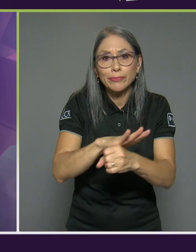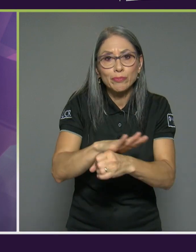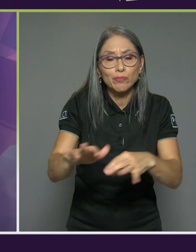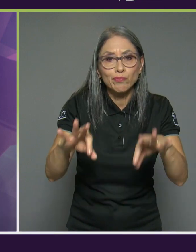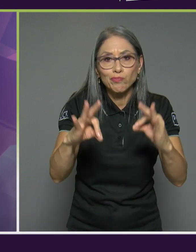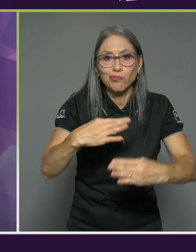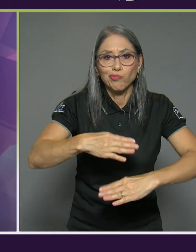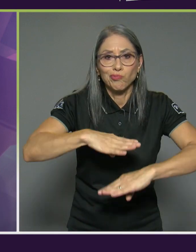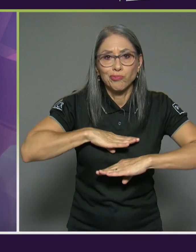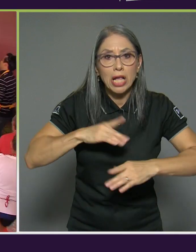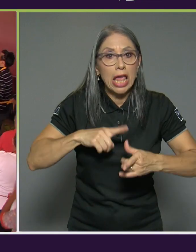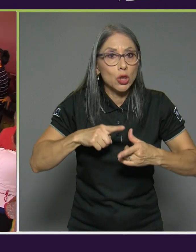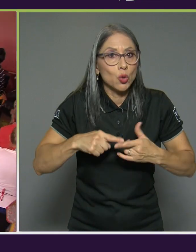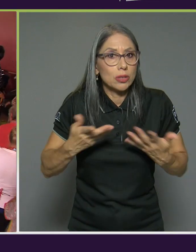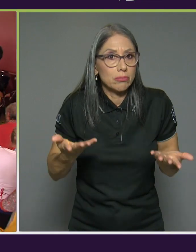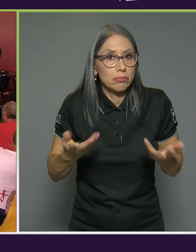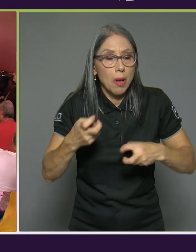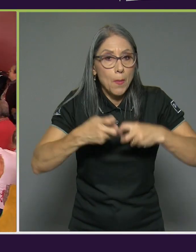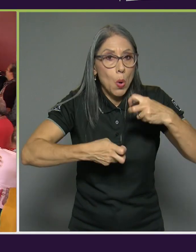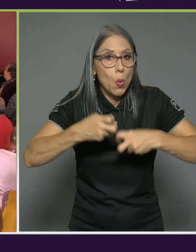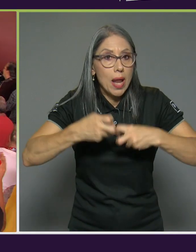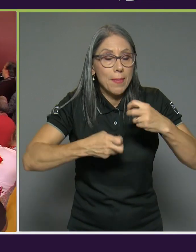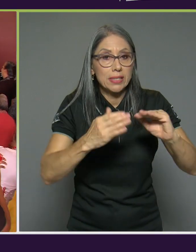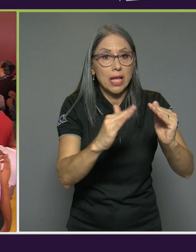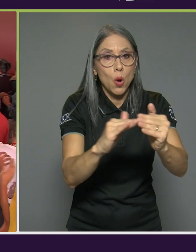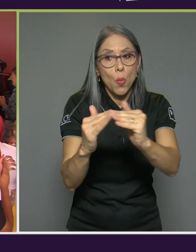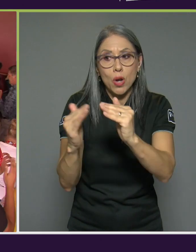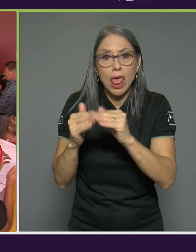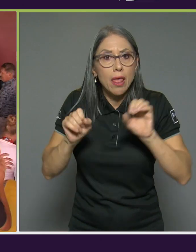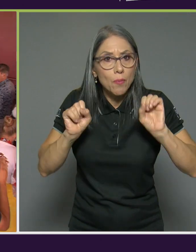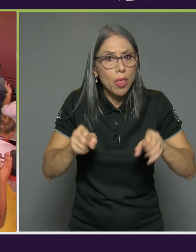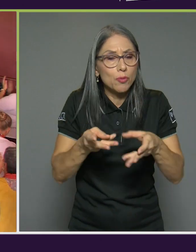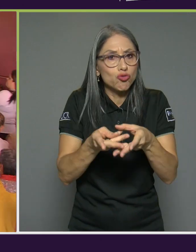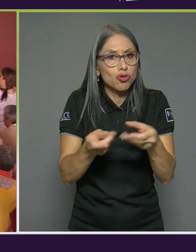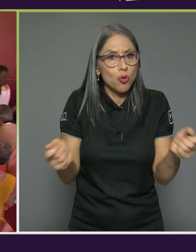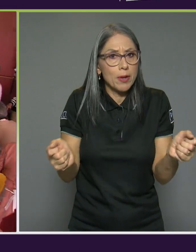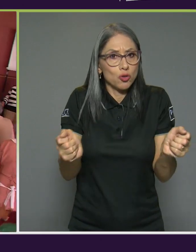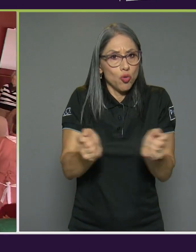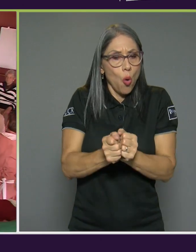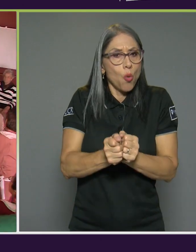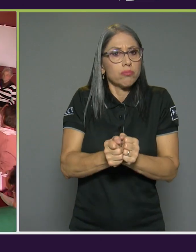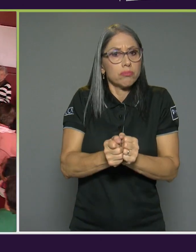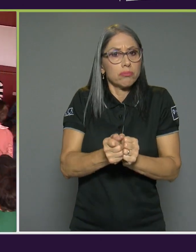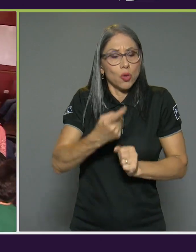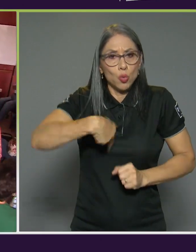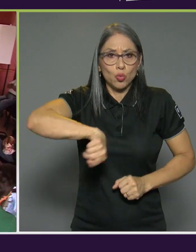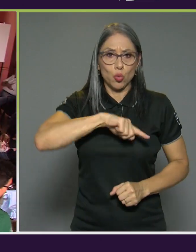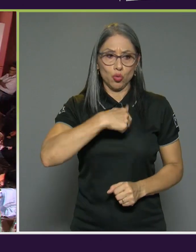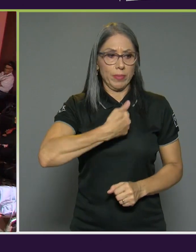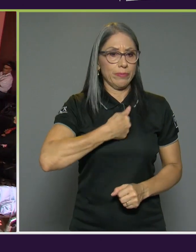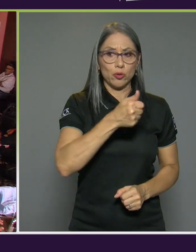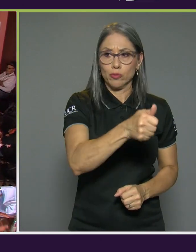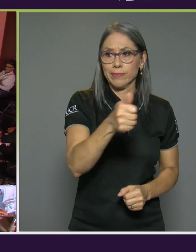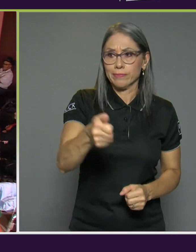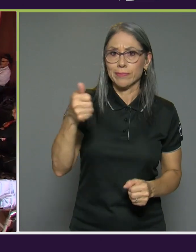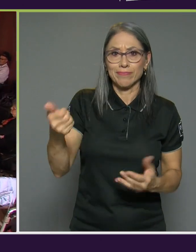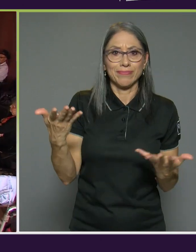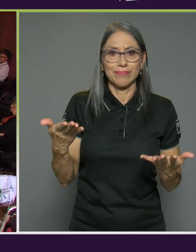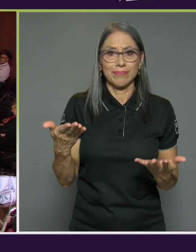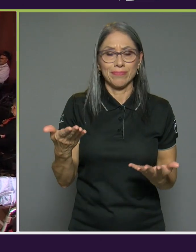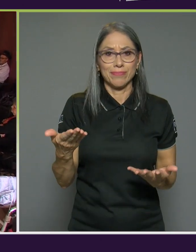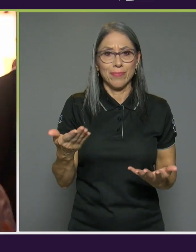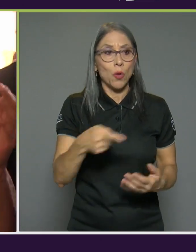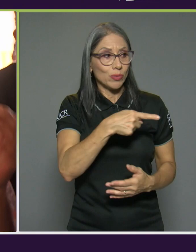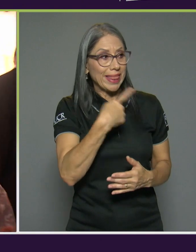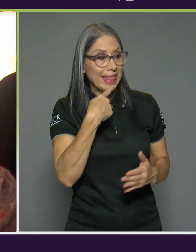tenemos como comunidad a través de la gestión que podamos hacer nosotros mismos el ejemplo que apuntas es